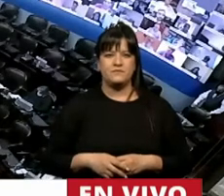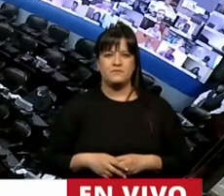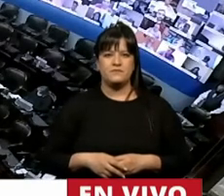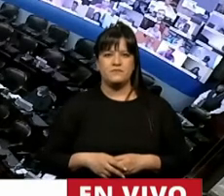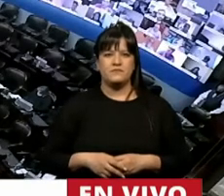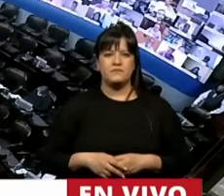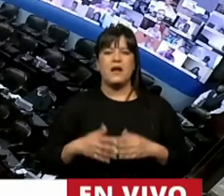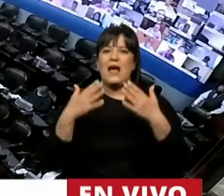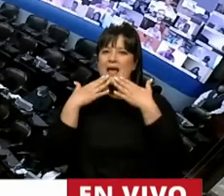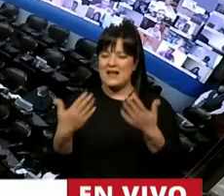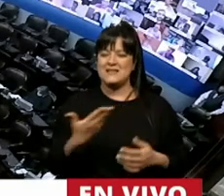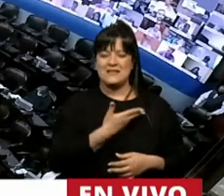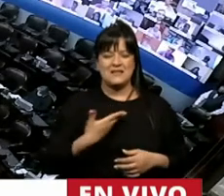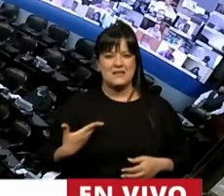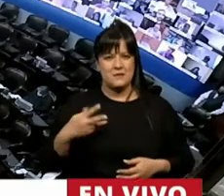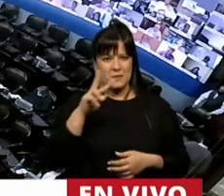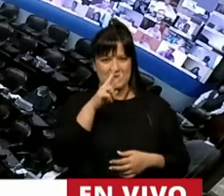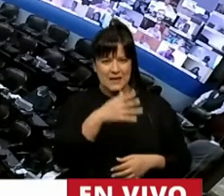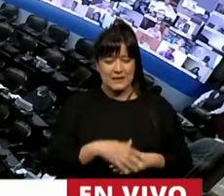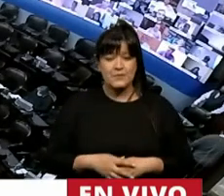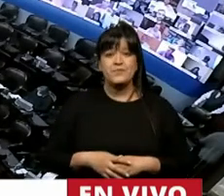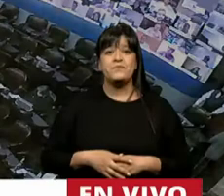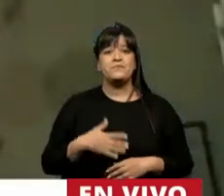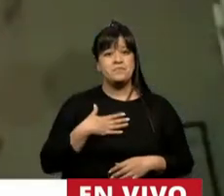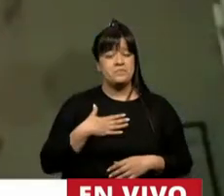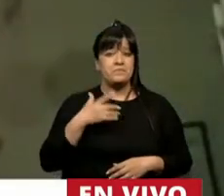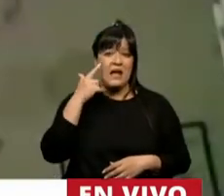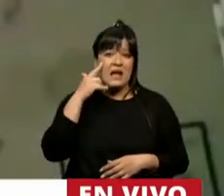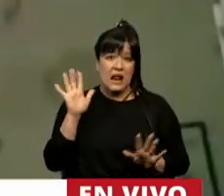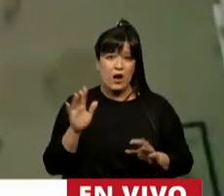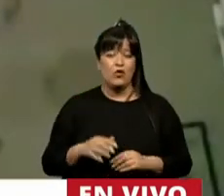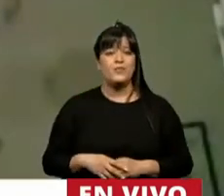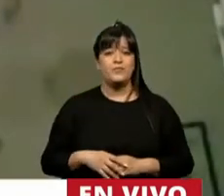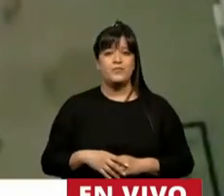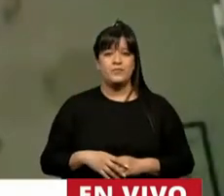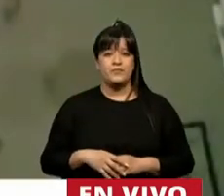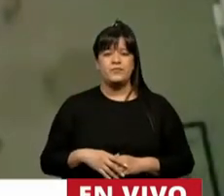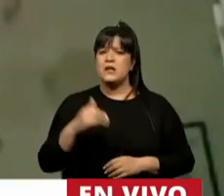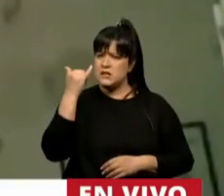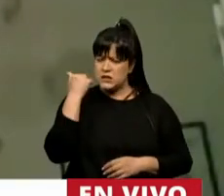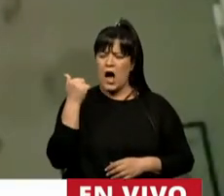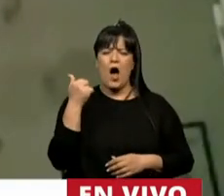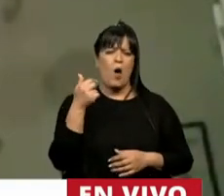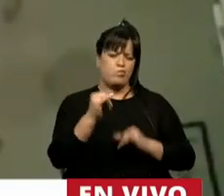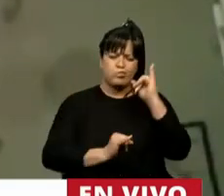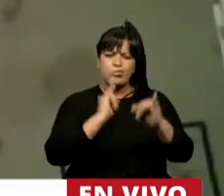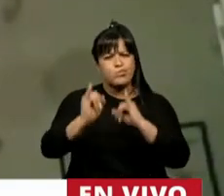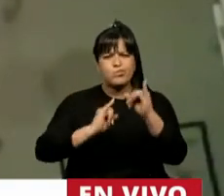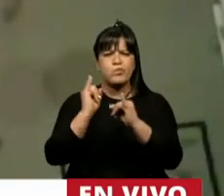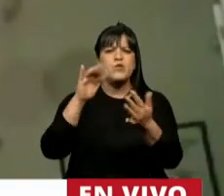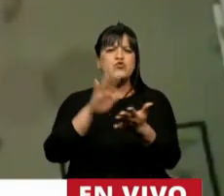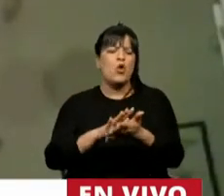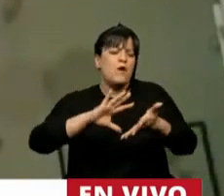Gracias, Presidenta. Bueno, creo que se ha informado suficientemente sobre las